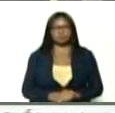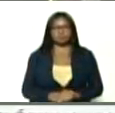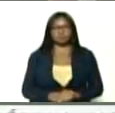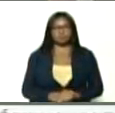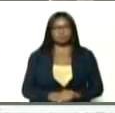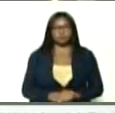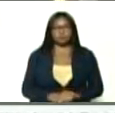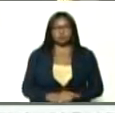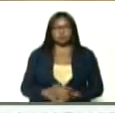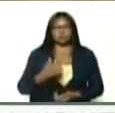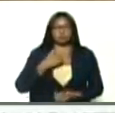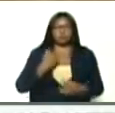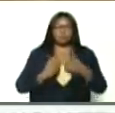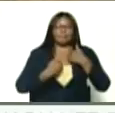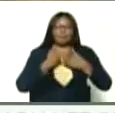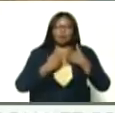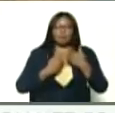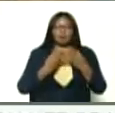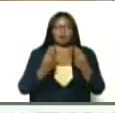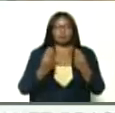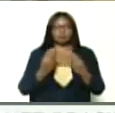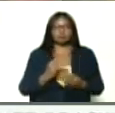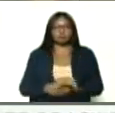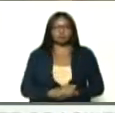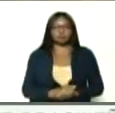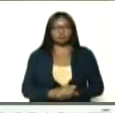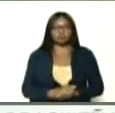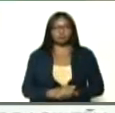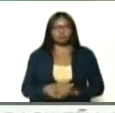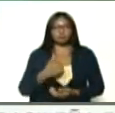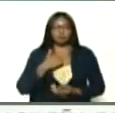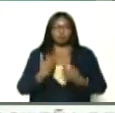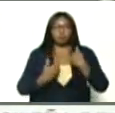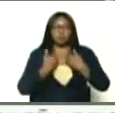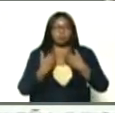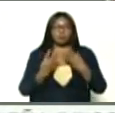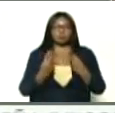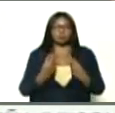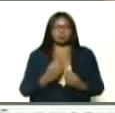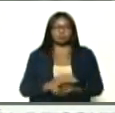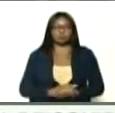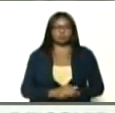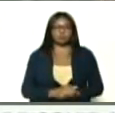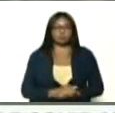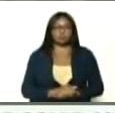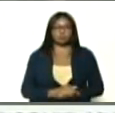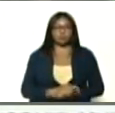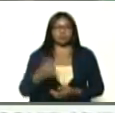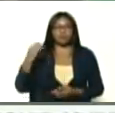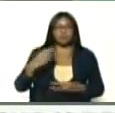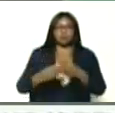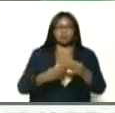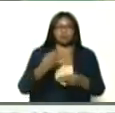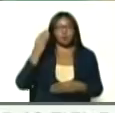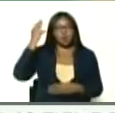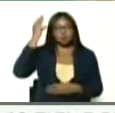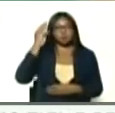preocupante, preocupante, lugar a duda, preocupante, y debemos tener conciencia, eso,